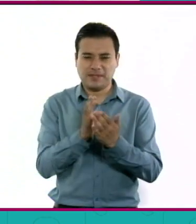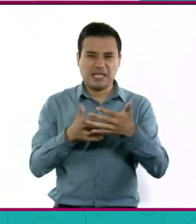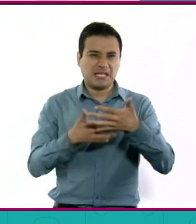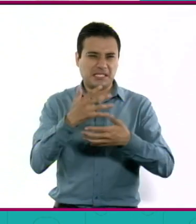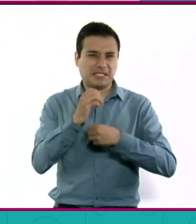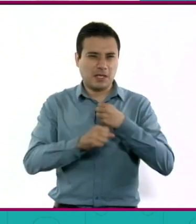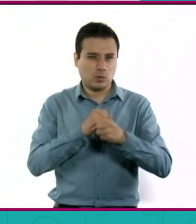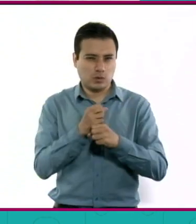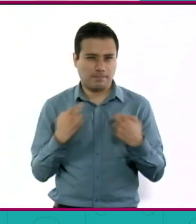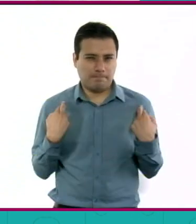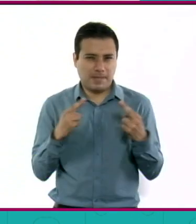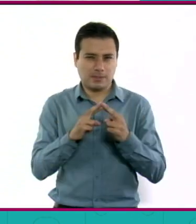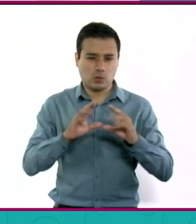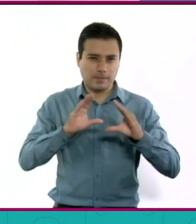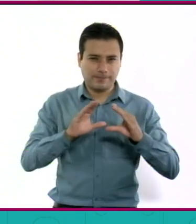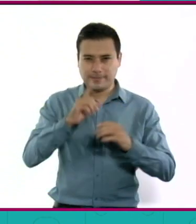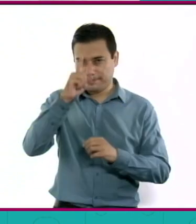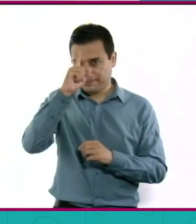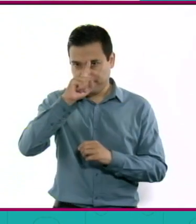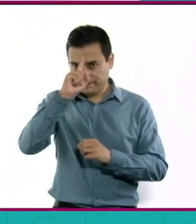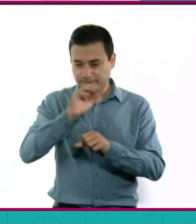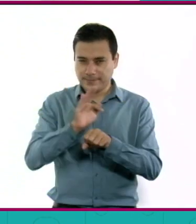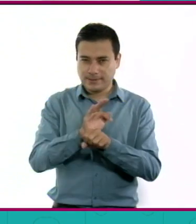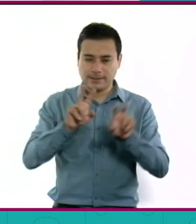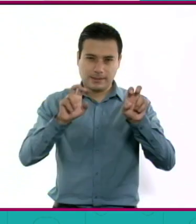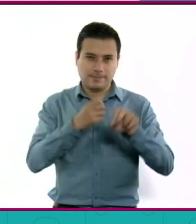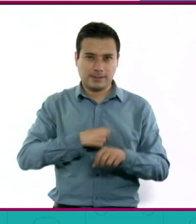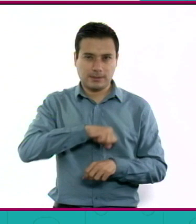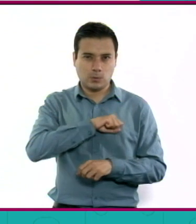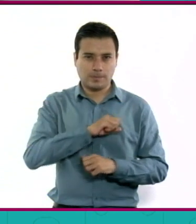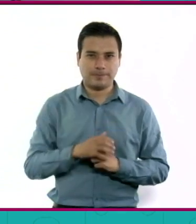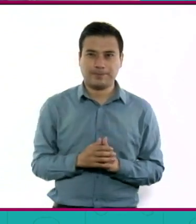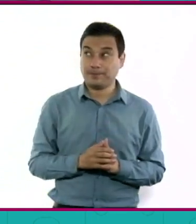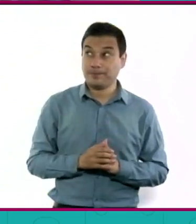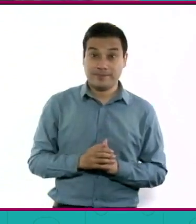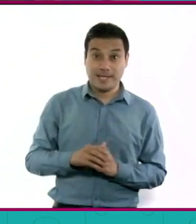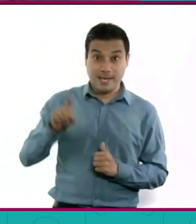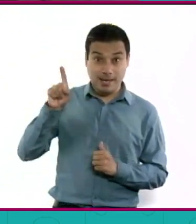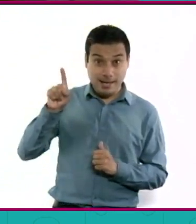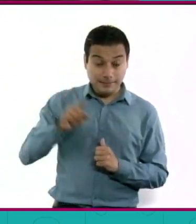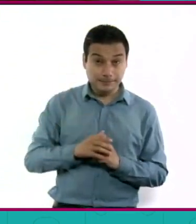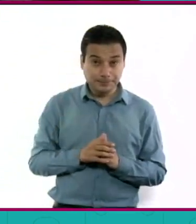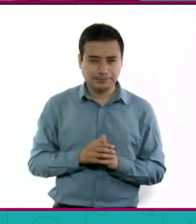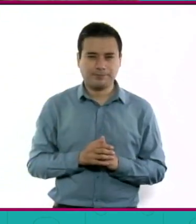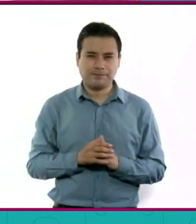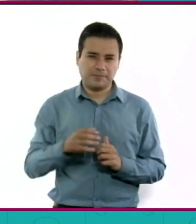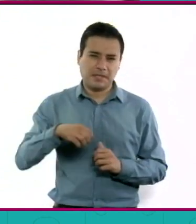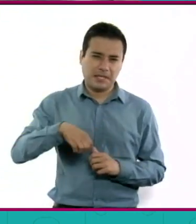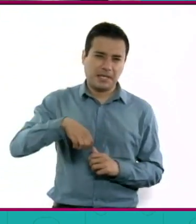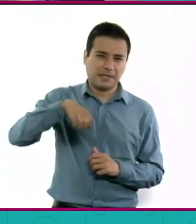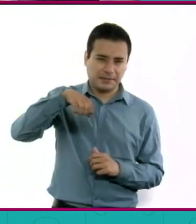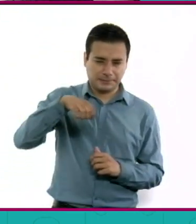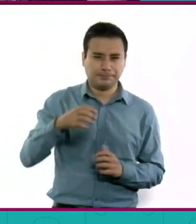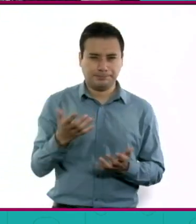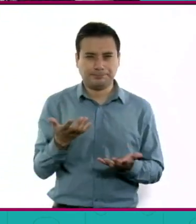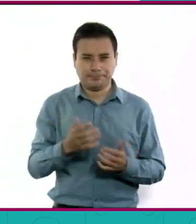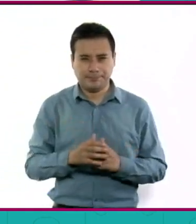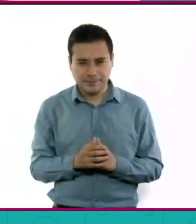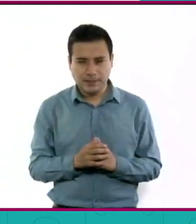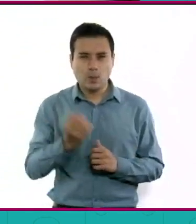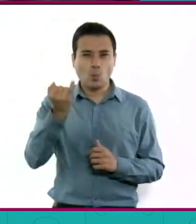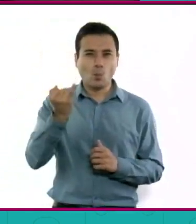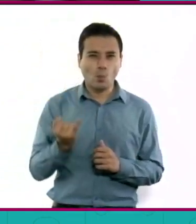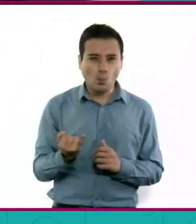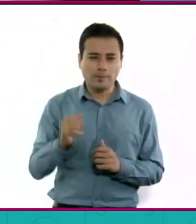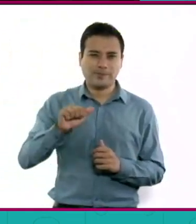posgrado y asesor en materia de salud. Armando Barriguete es una persona de edad madura, delgado, alto,